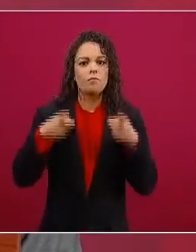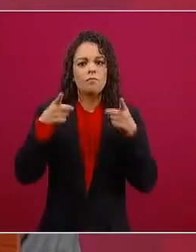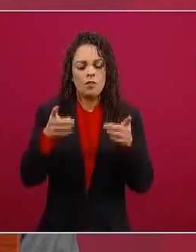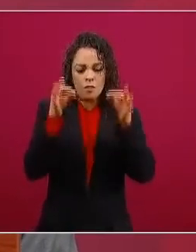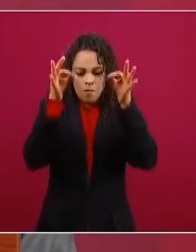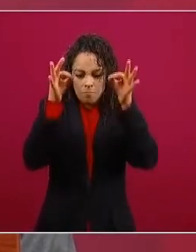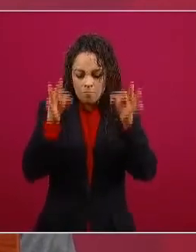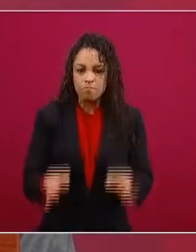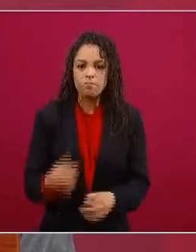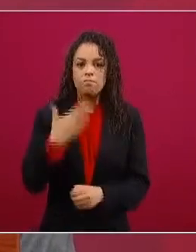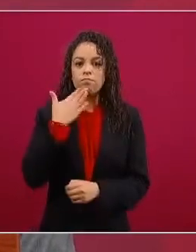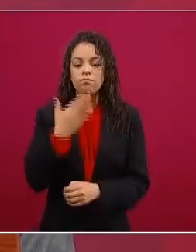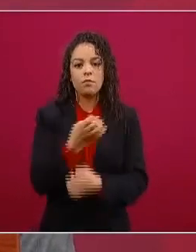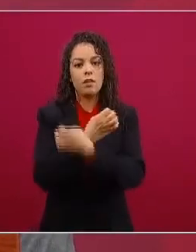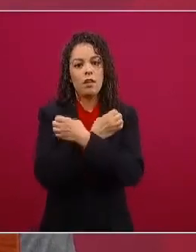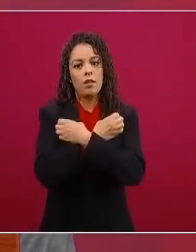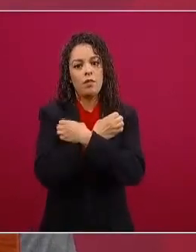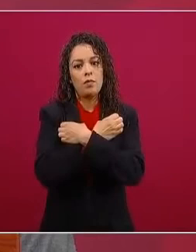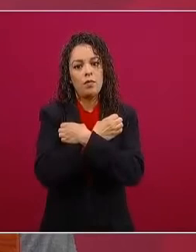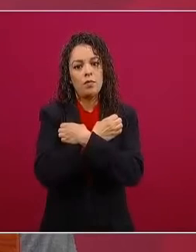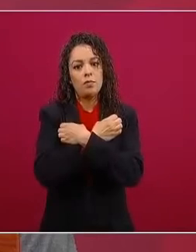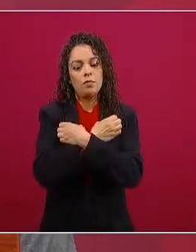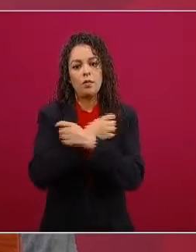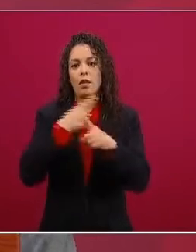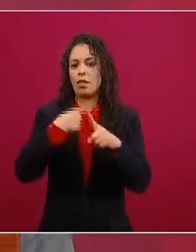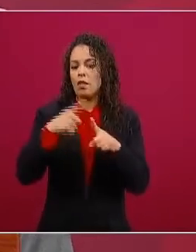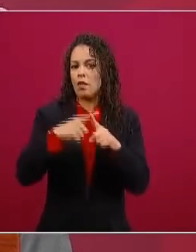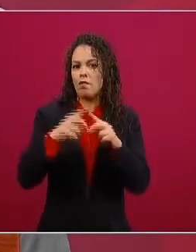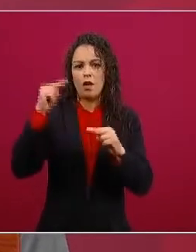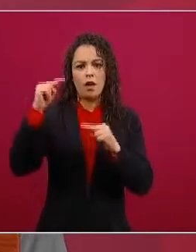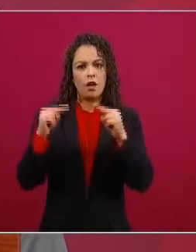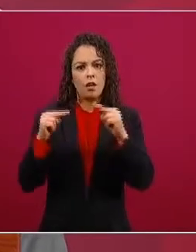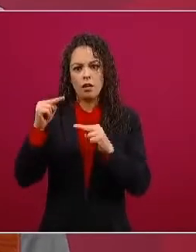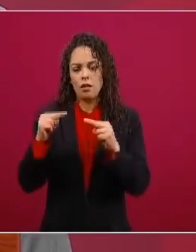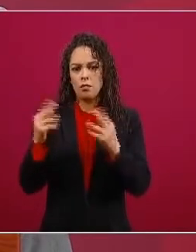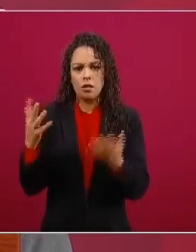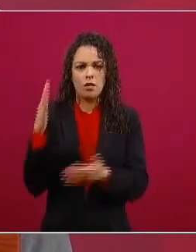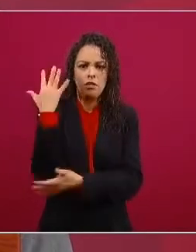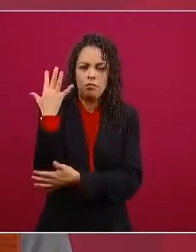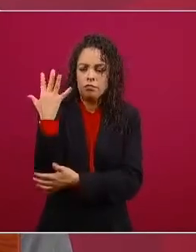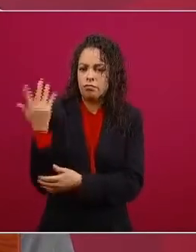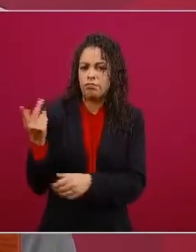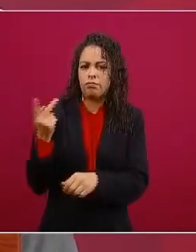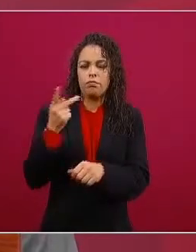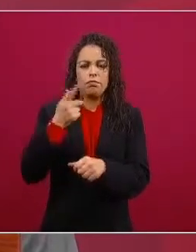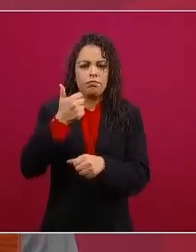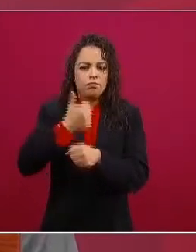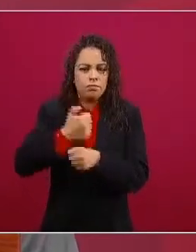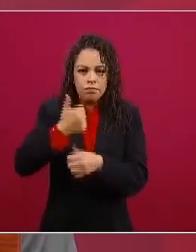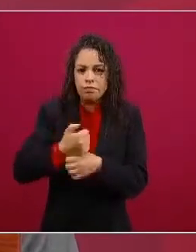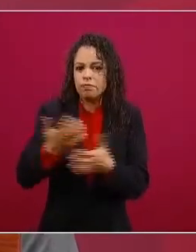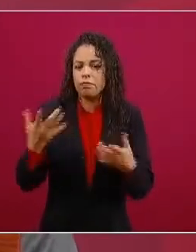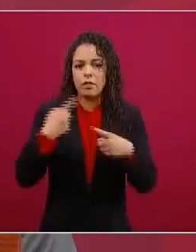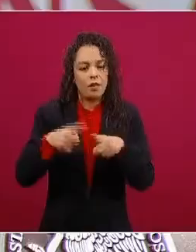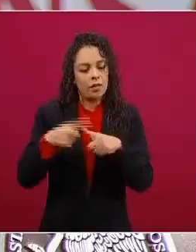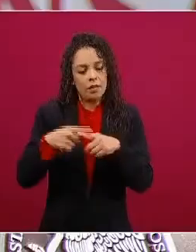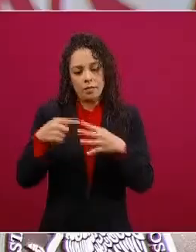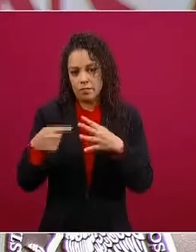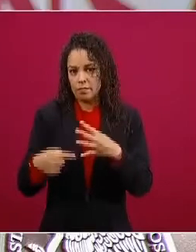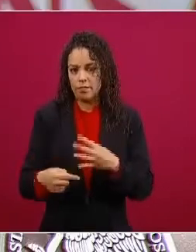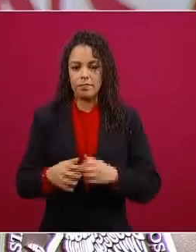los niveles escolares una vez en una gira llegué a un municipio en Guanajuato